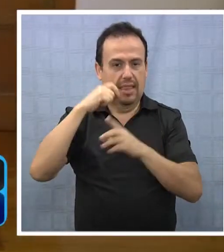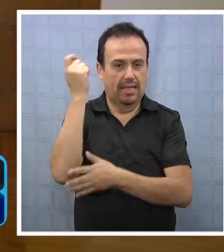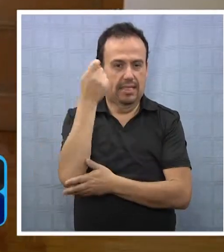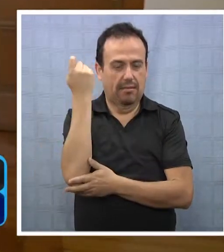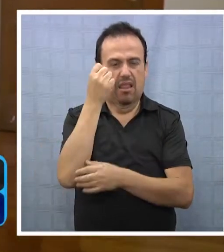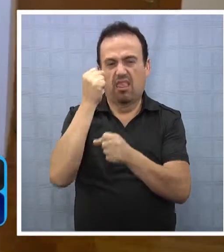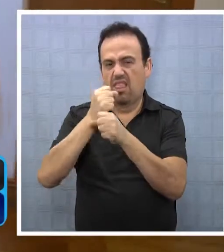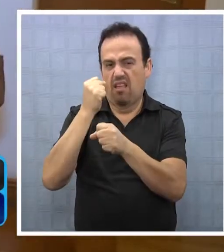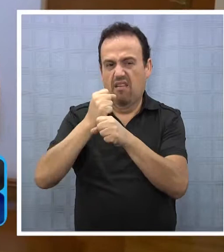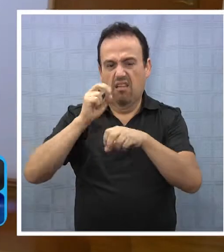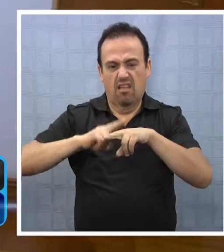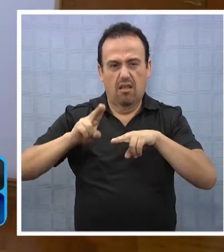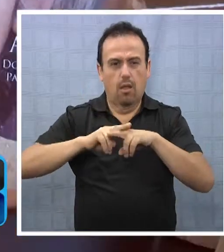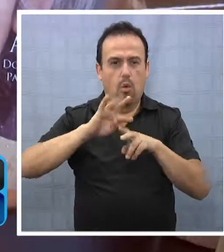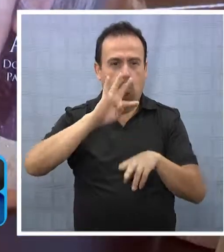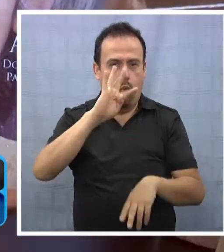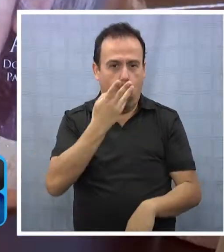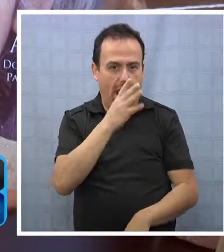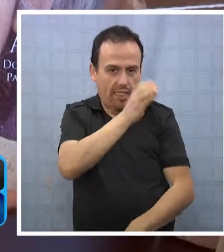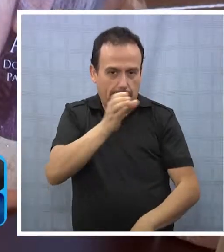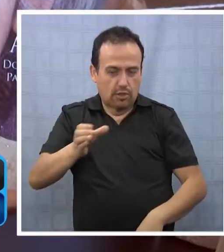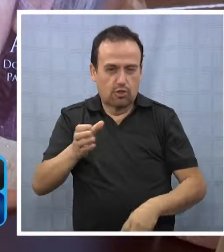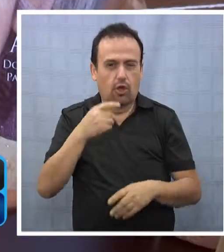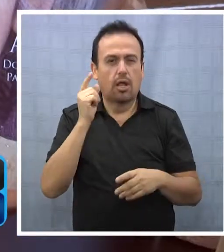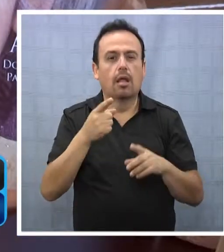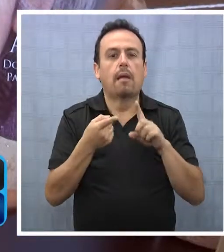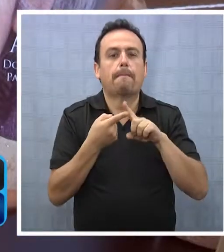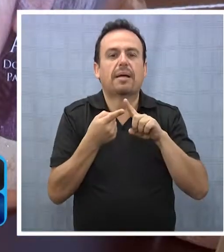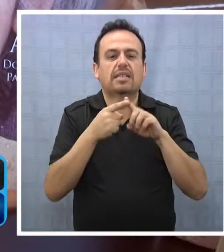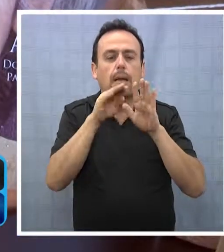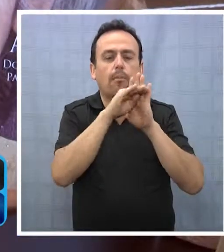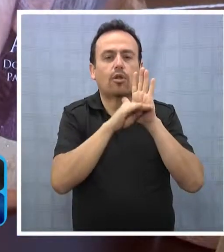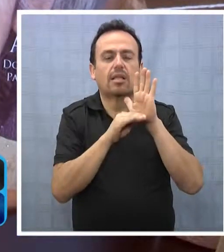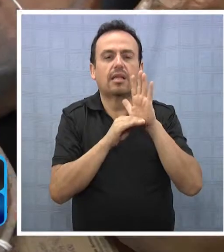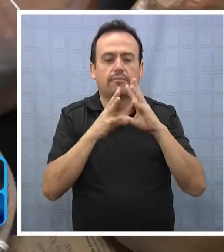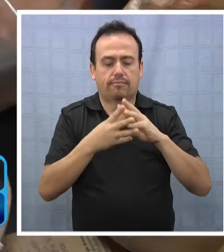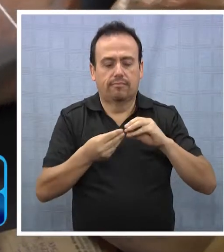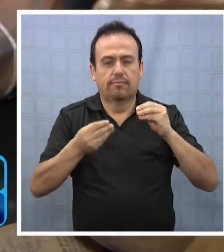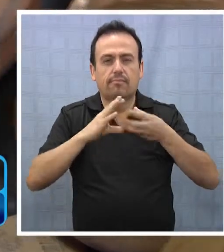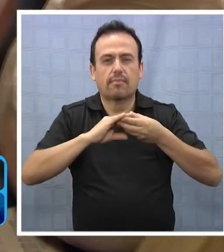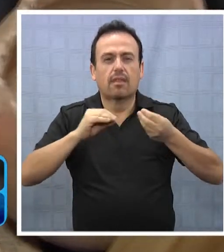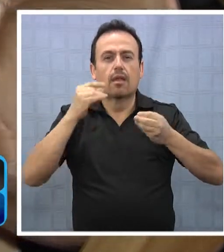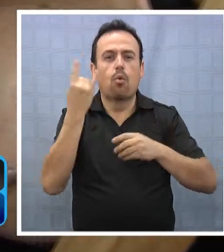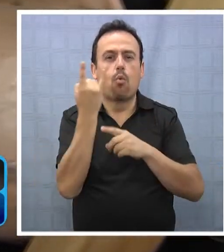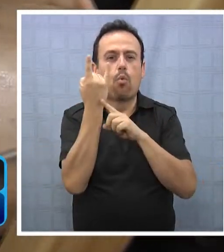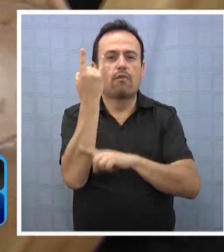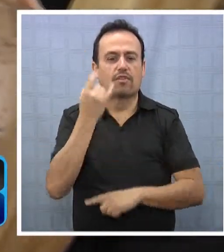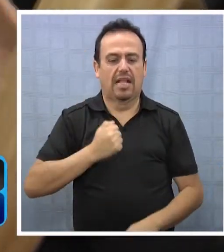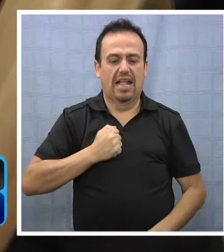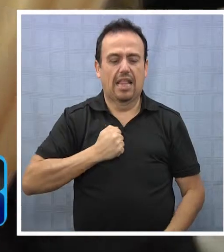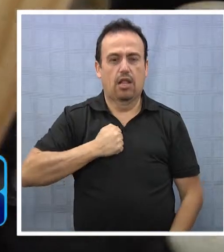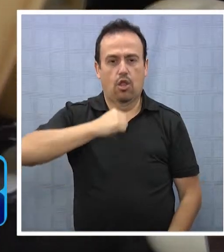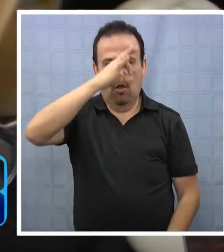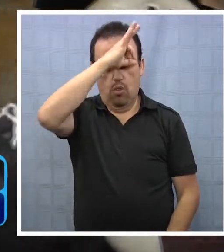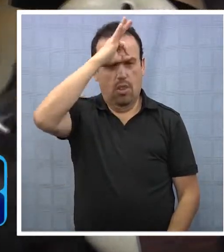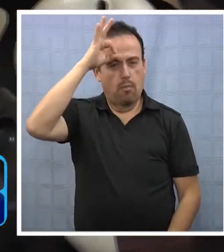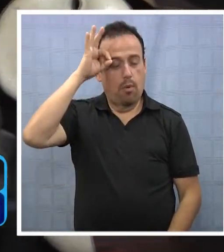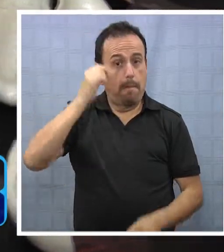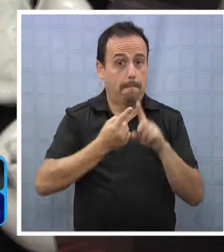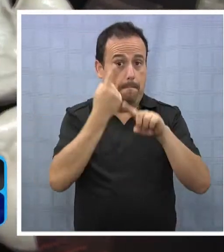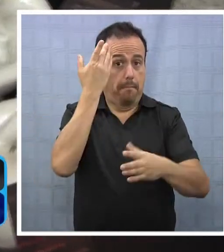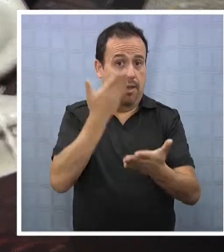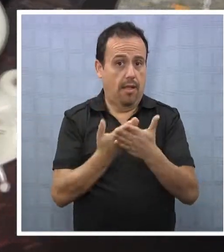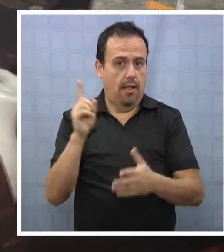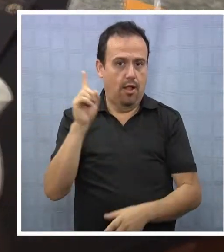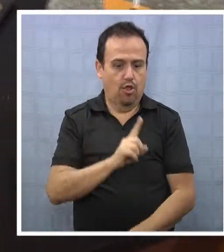Trabajos elaborados por 40 personas que participan en el programa de artesanía de la Universidad Católica de Temuco, que por primera